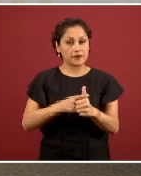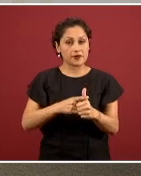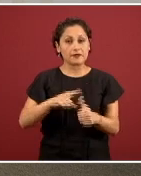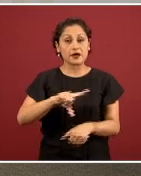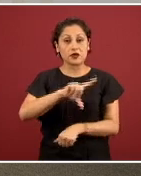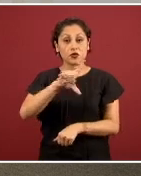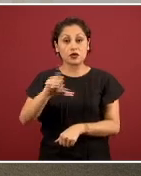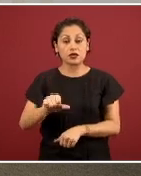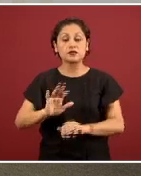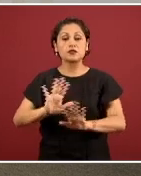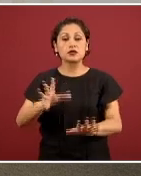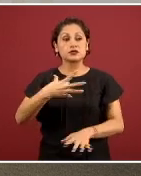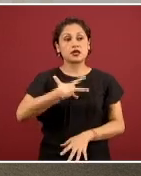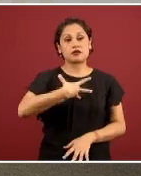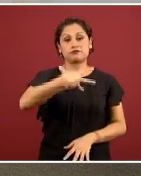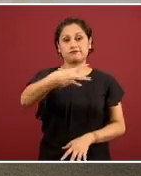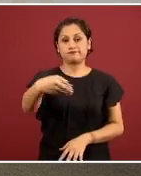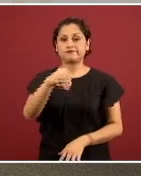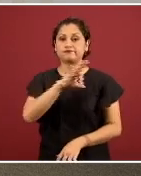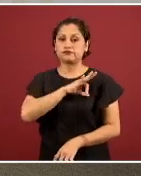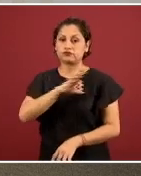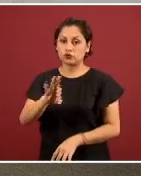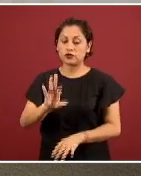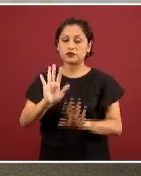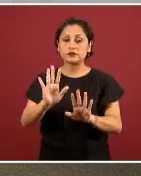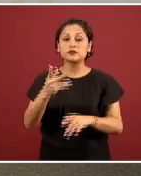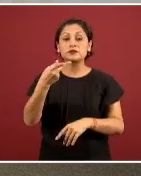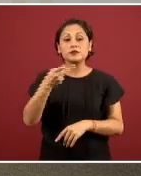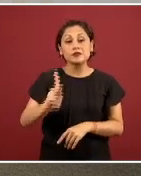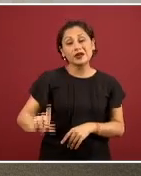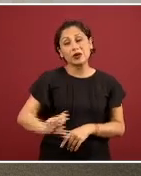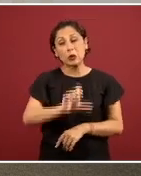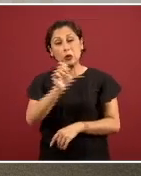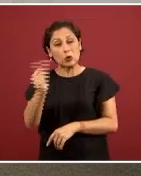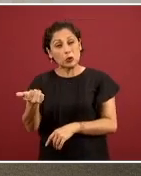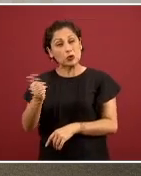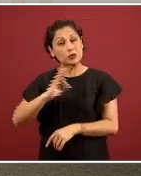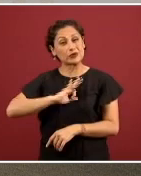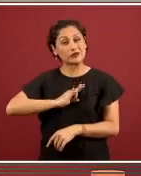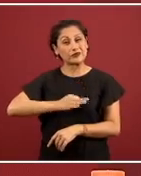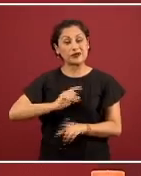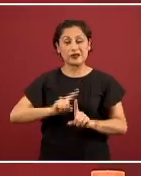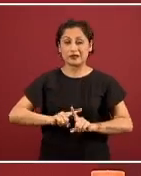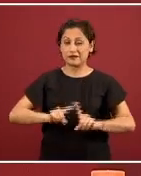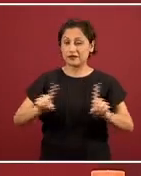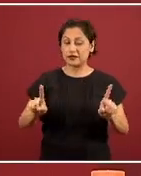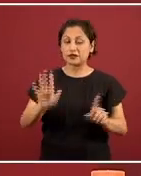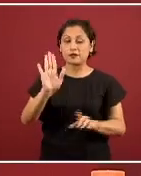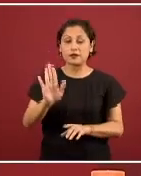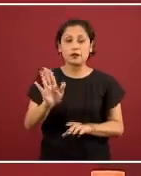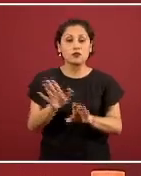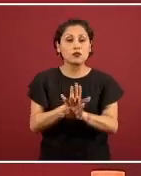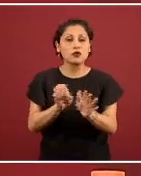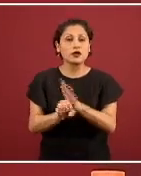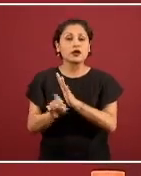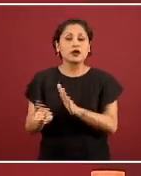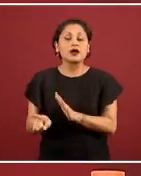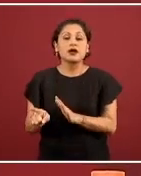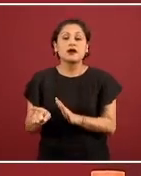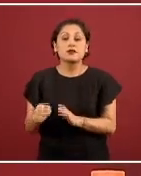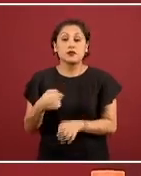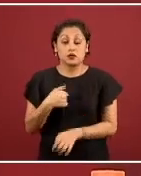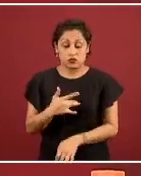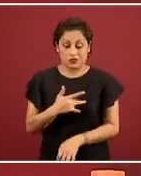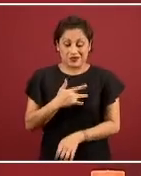contagio. Pero en múltiples enfermedades infecciosas, puede ser que algunos pocos días, antes de que aparezcan los